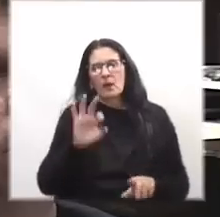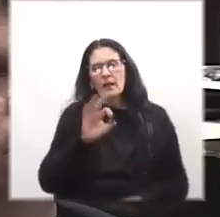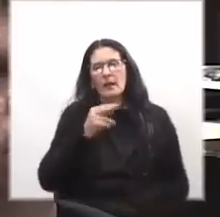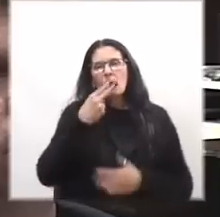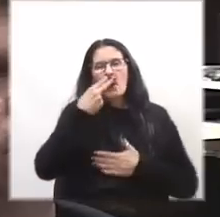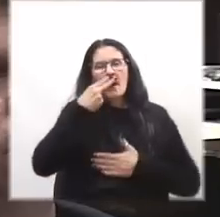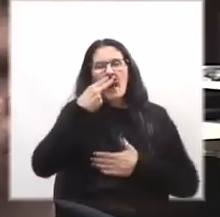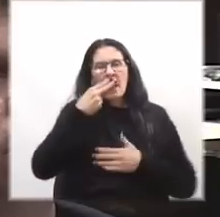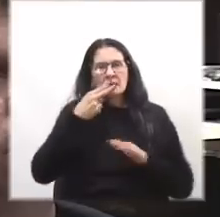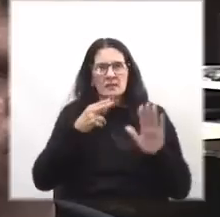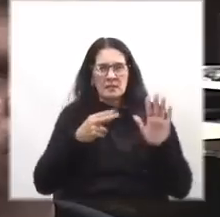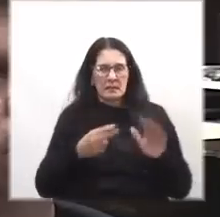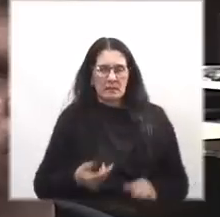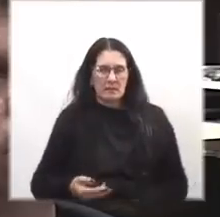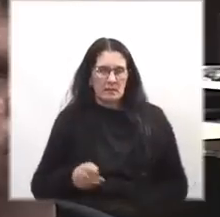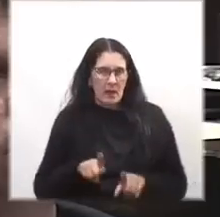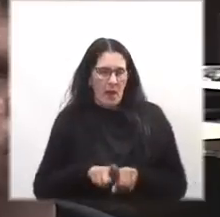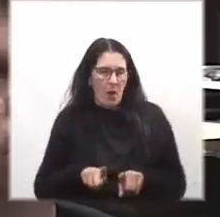de Hitler.